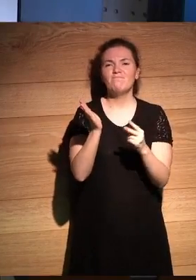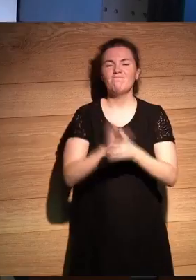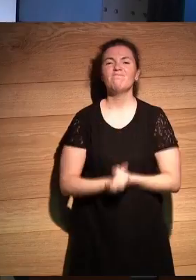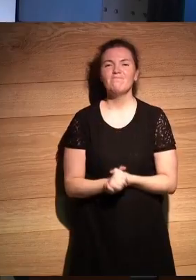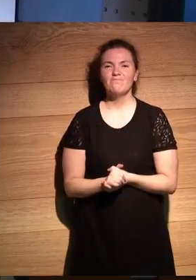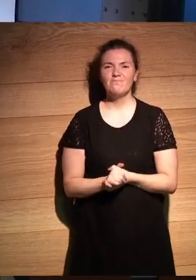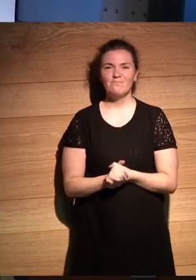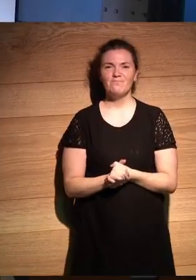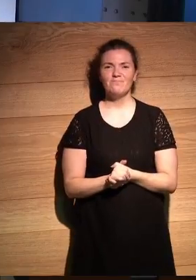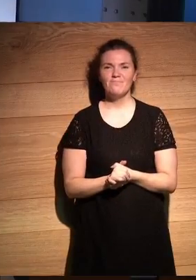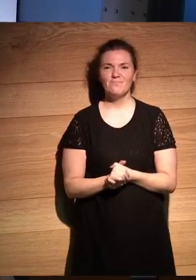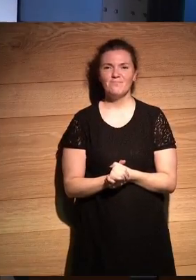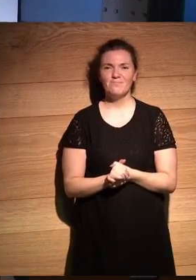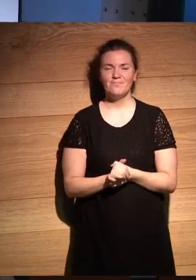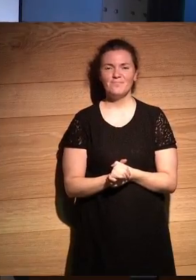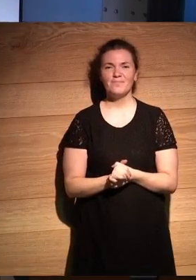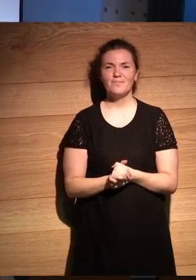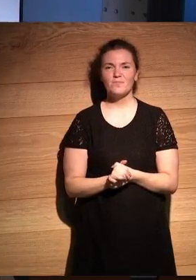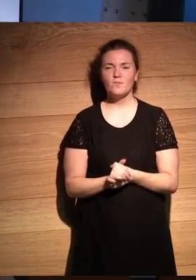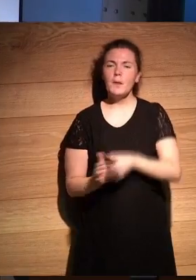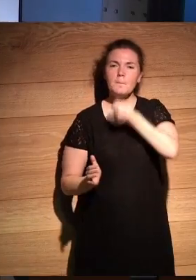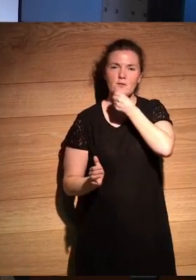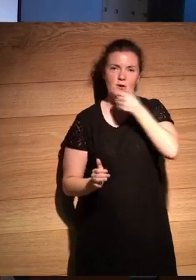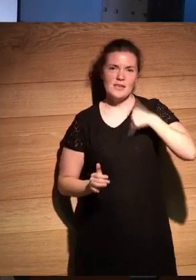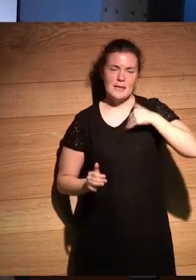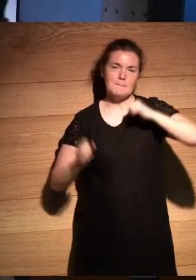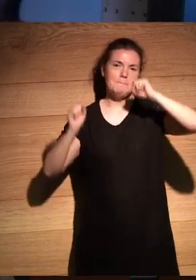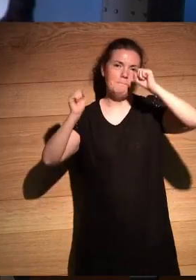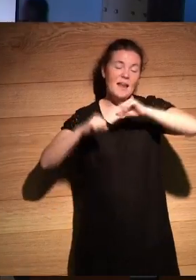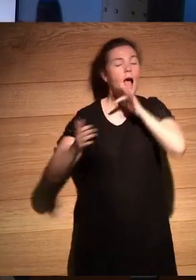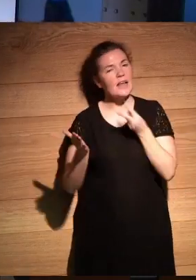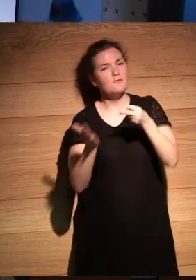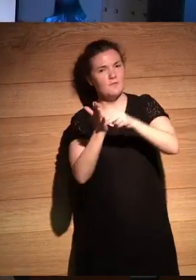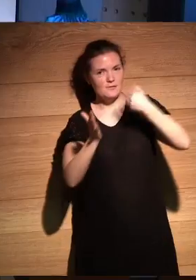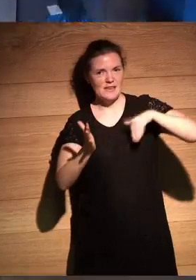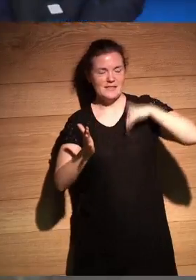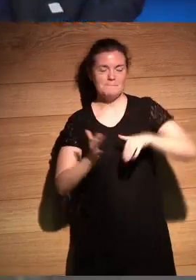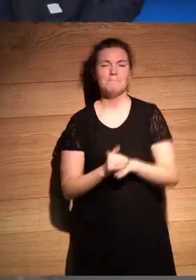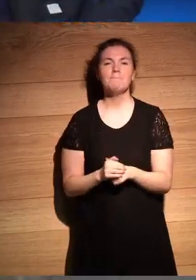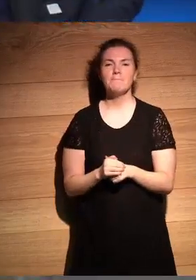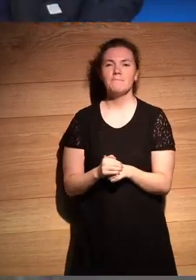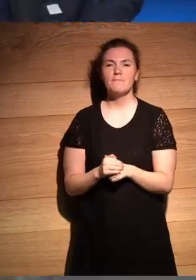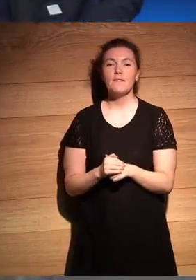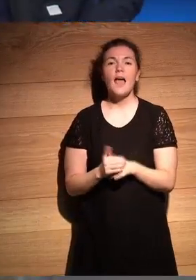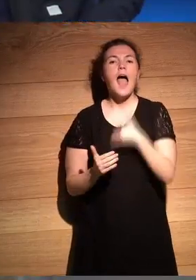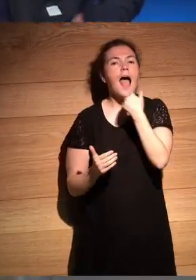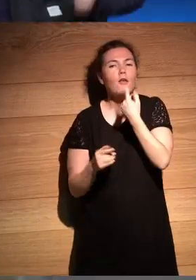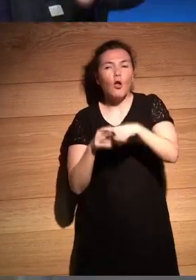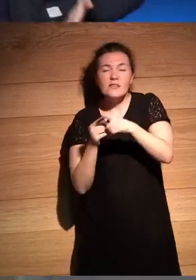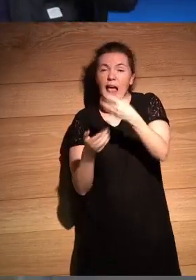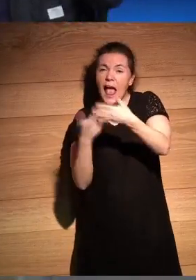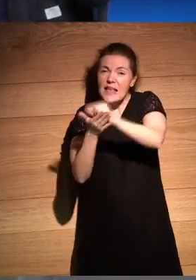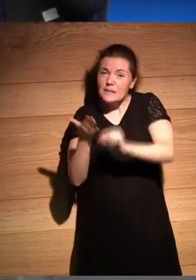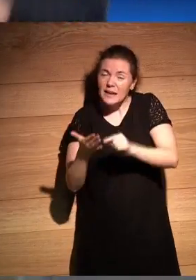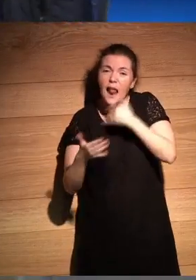¿qué curiosidad? ahí tienes un micrófono ah, vale vas a ser enchufado ya ¿hay algo de lo que no escribas?